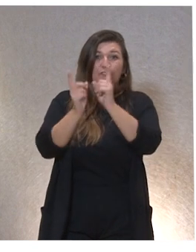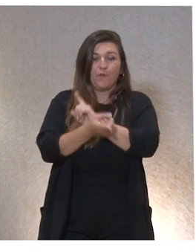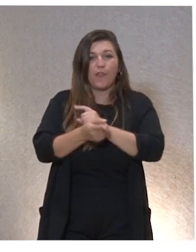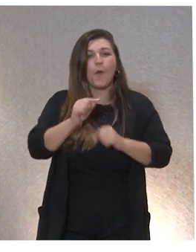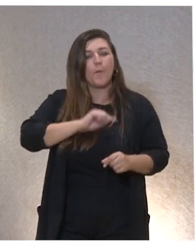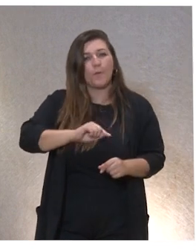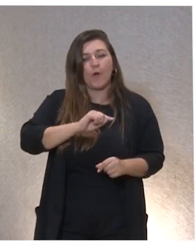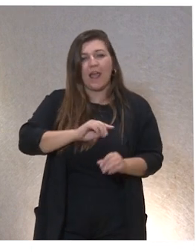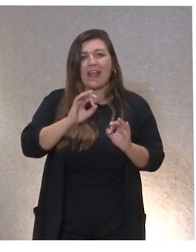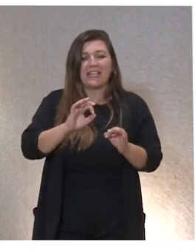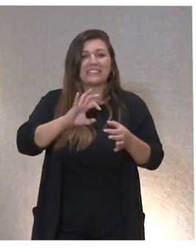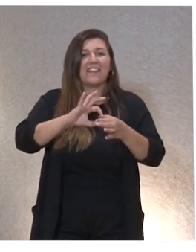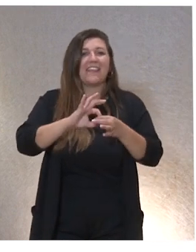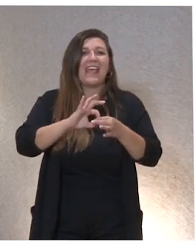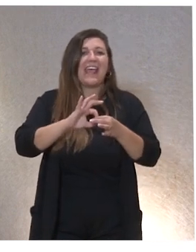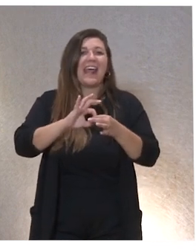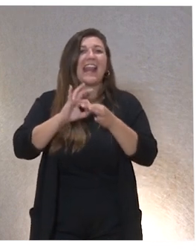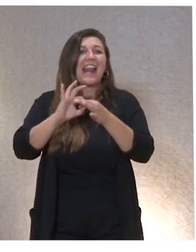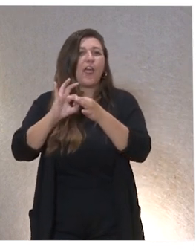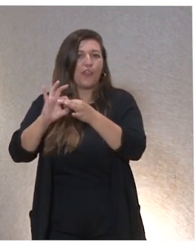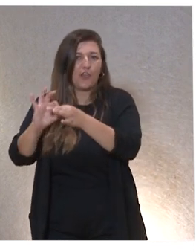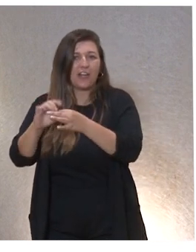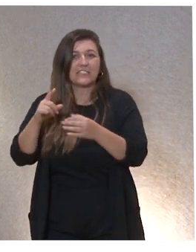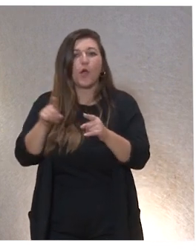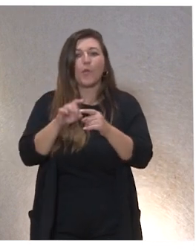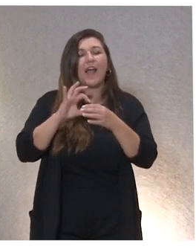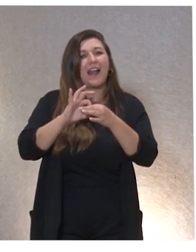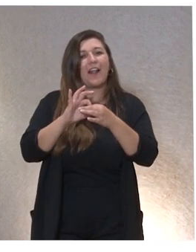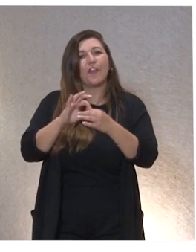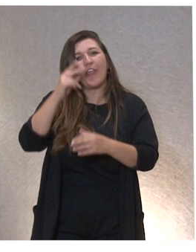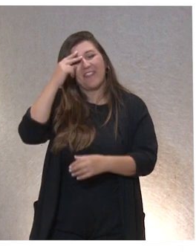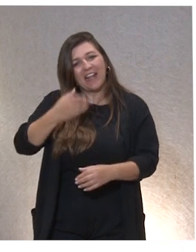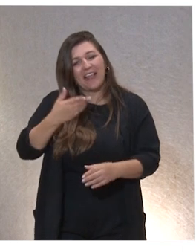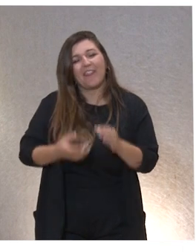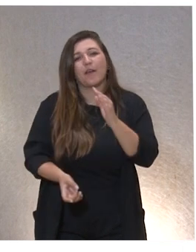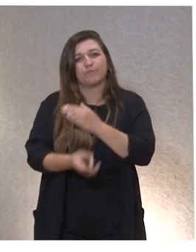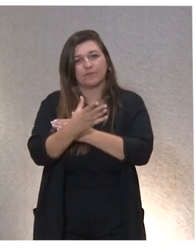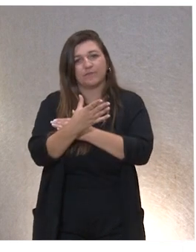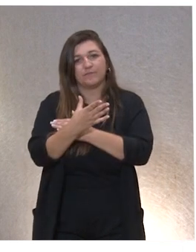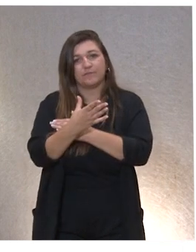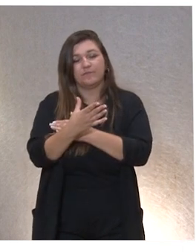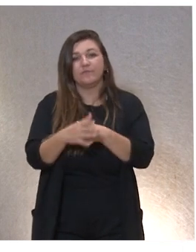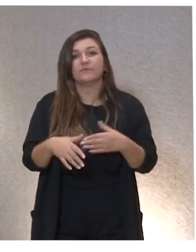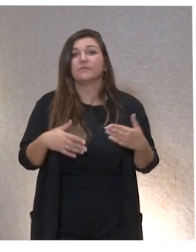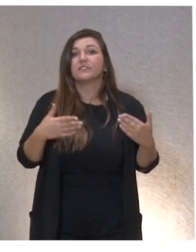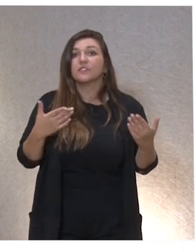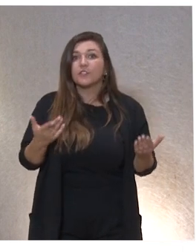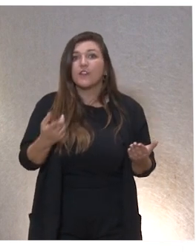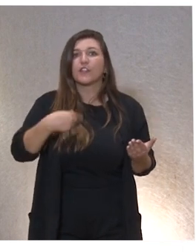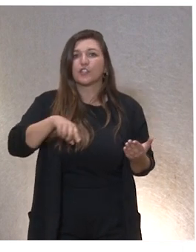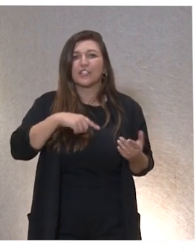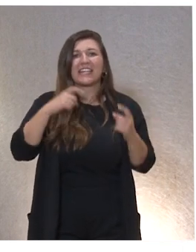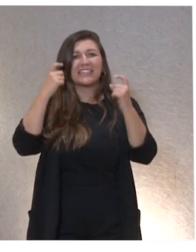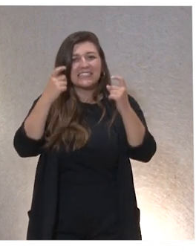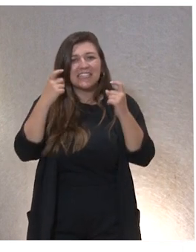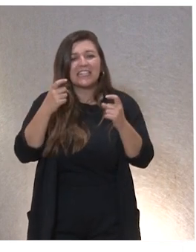transformación en las relaciones, en generar una relación de dignidad. Y la verdad es que, bueno, pues hemos intentado